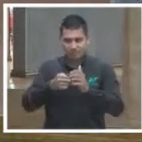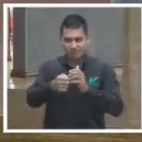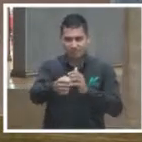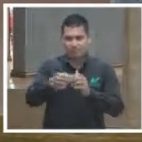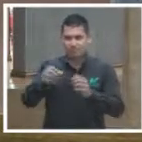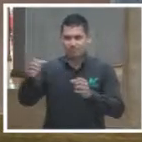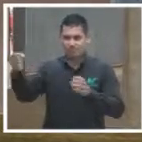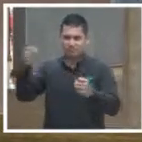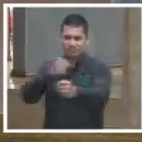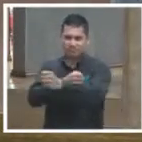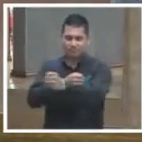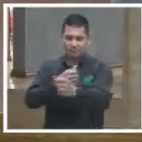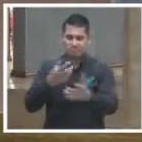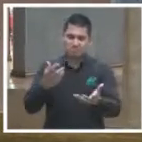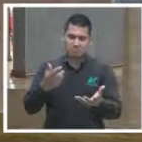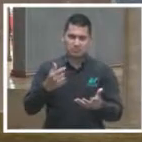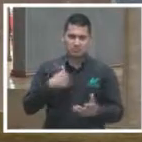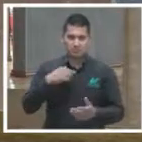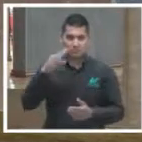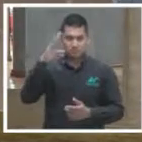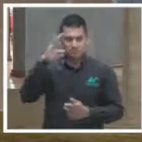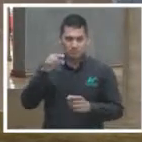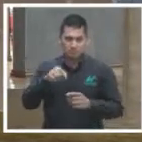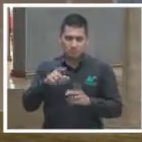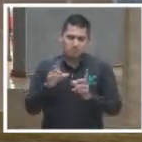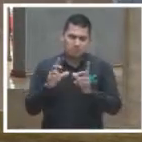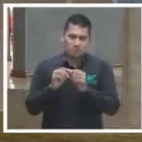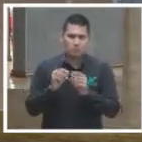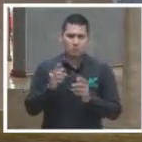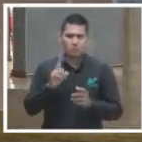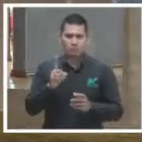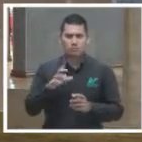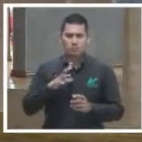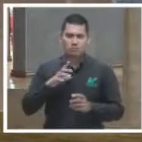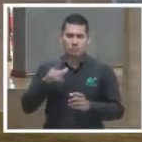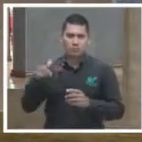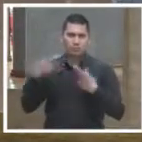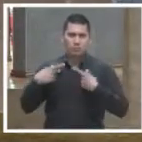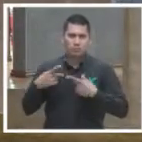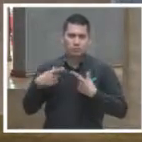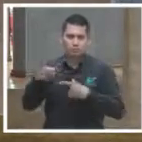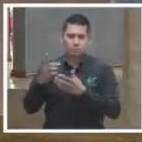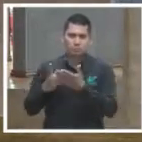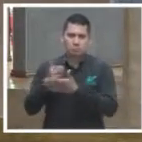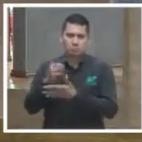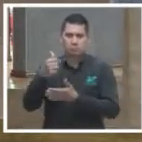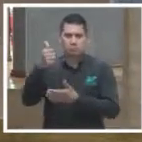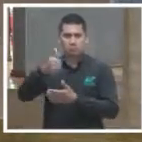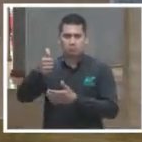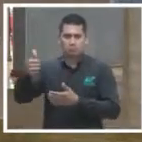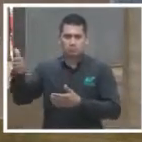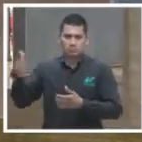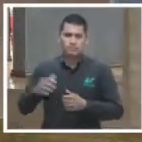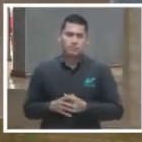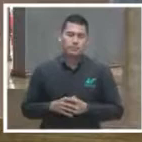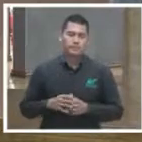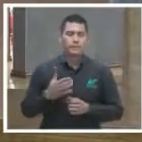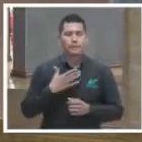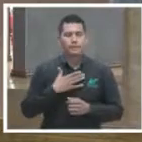decisiones en las que participan operadores del derecho probablemente si hay